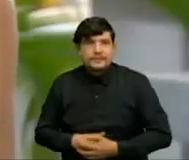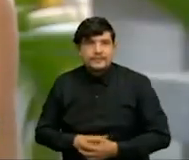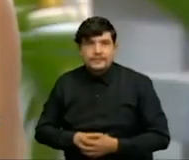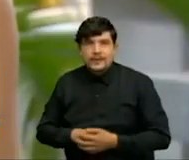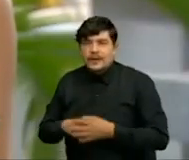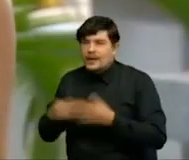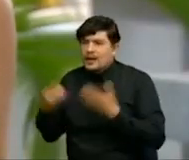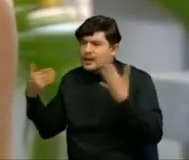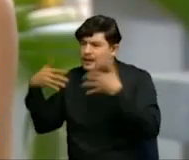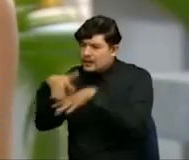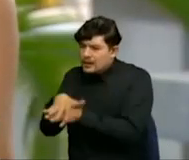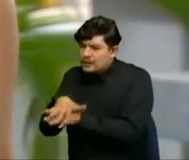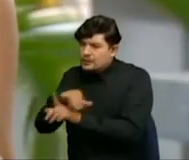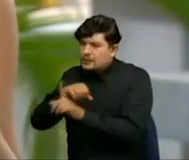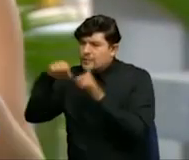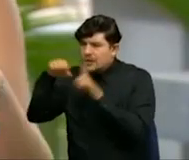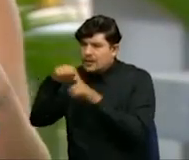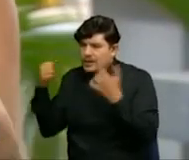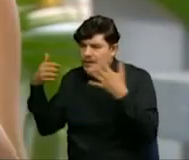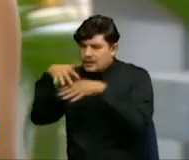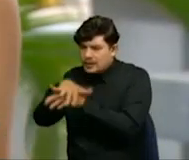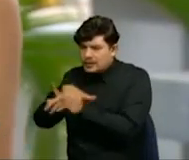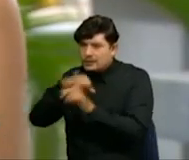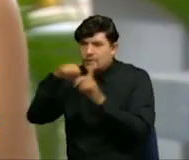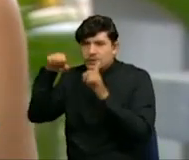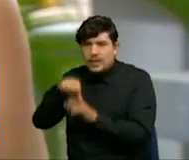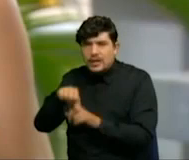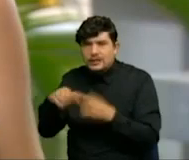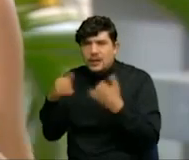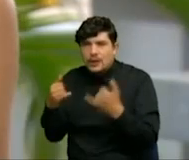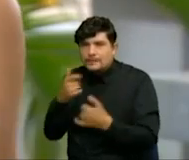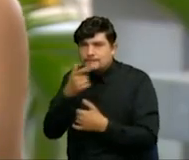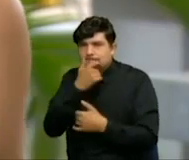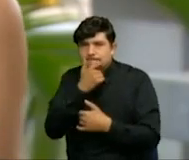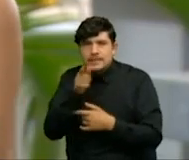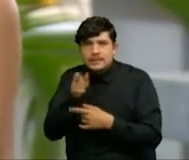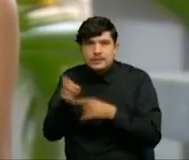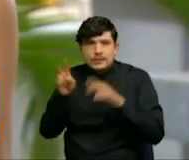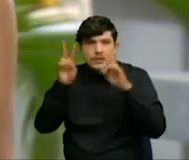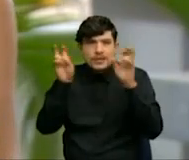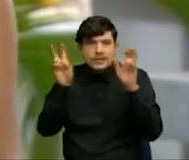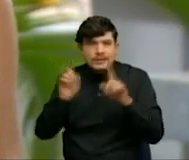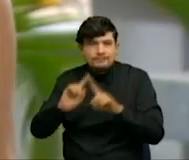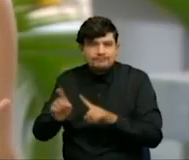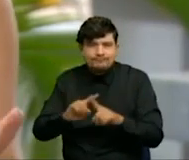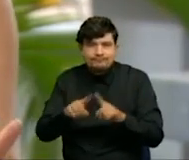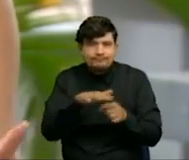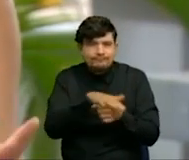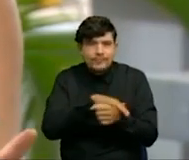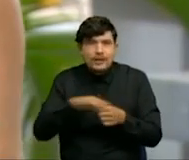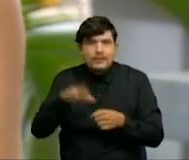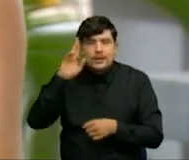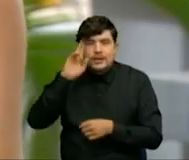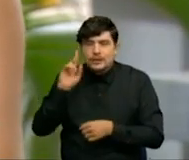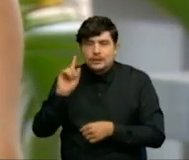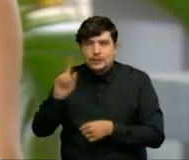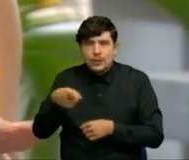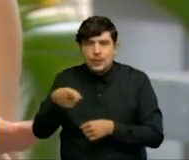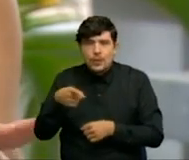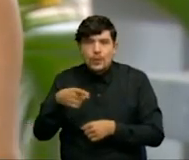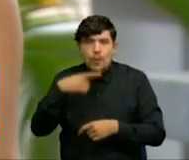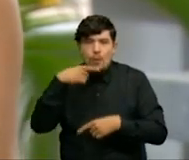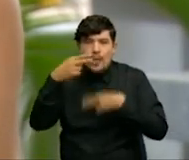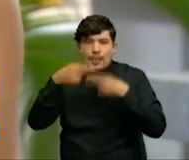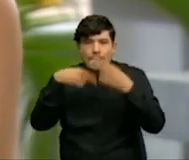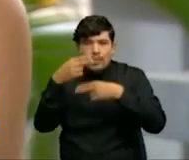darme cuenta que había mucho boom en cuanto a todo el tema fitness. Entonces por eso el libro se llama No coma cuento,